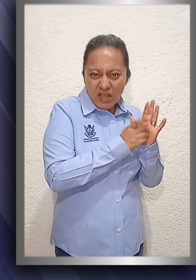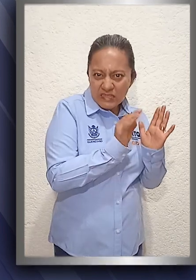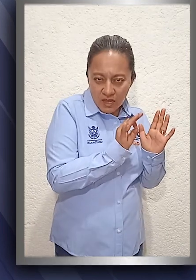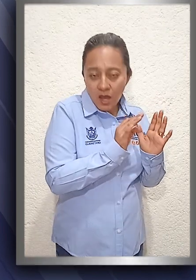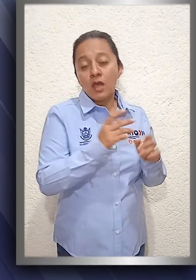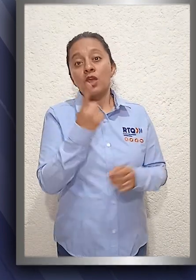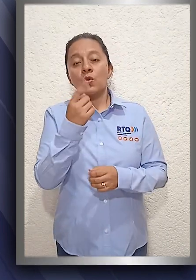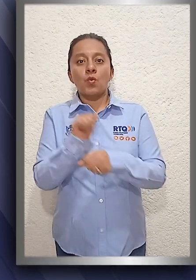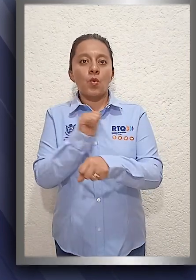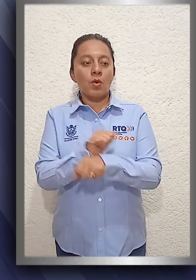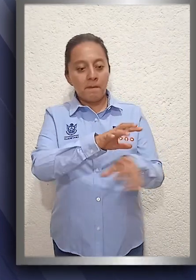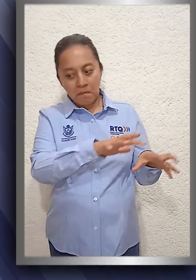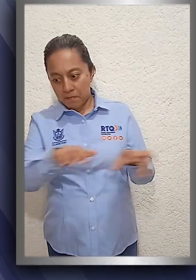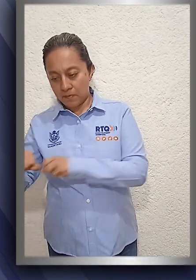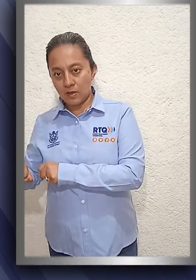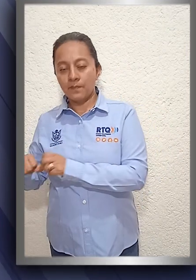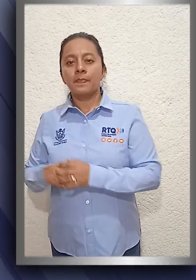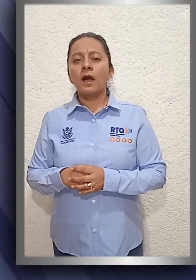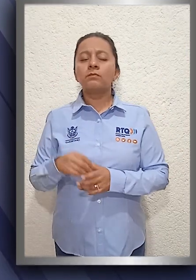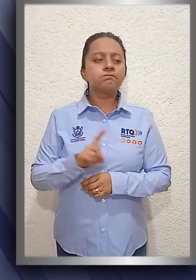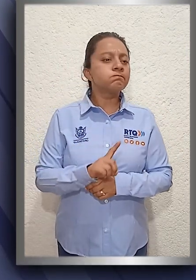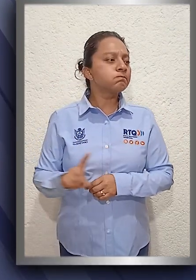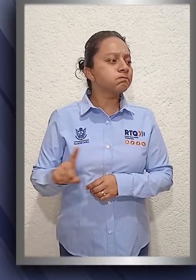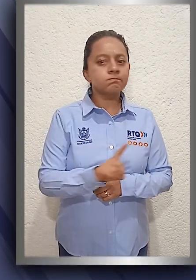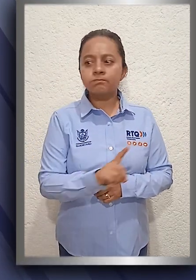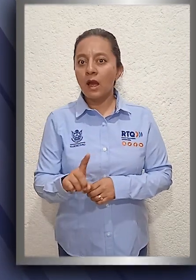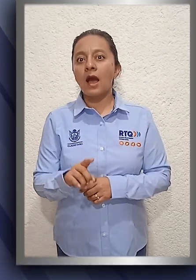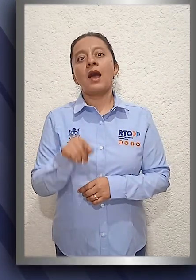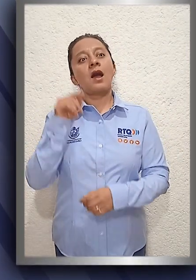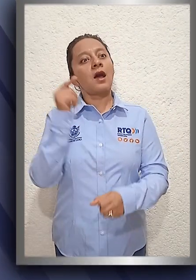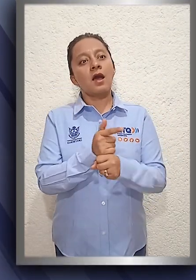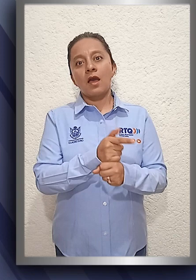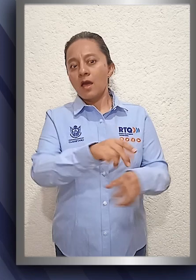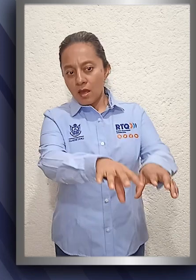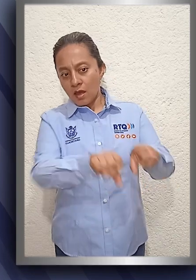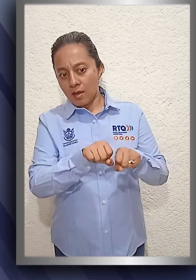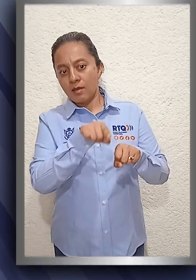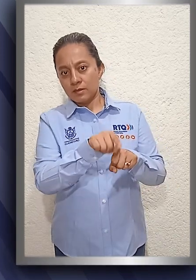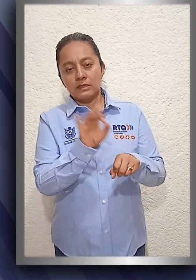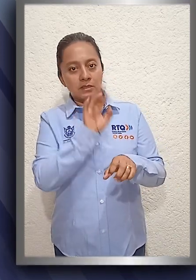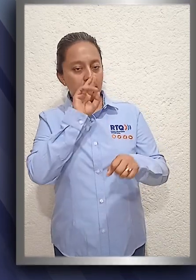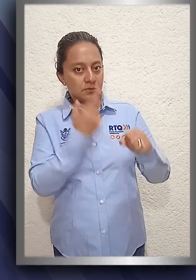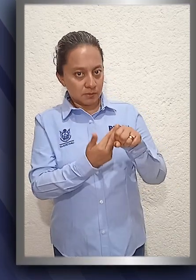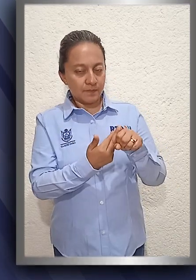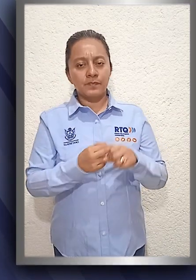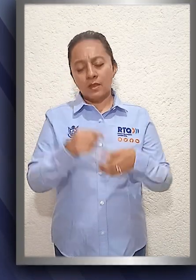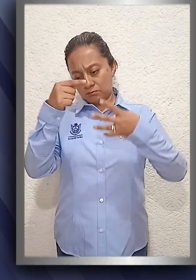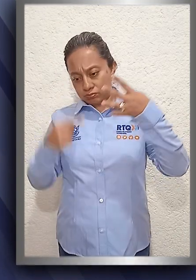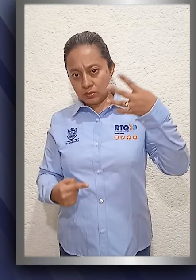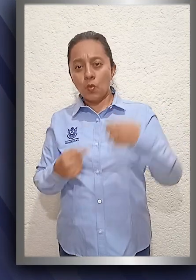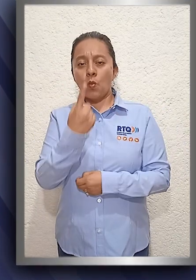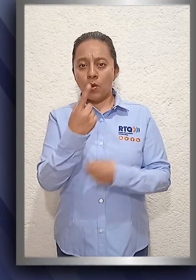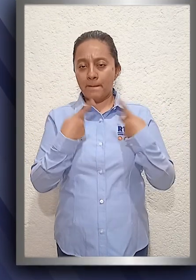ilícitas y un vehículo. Fue durante los recorridos focalizados que se detuvo a presuntos responsables de ilícitos, entre los que destaca un